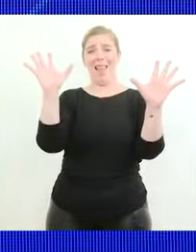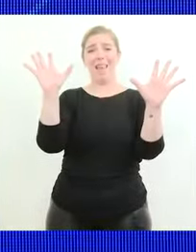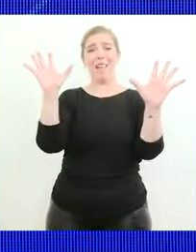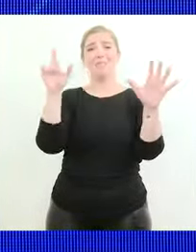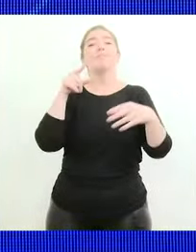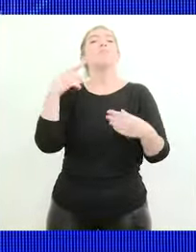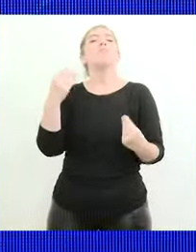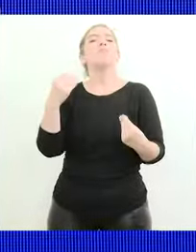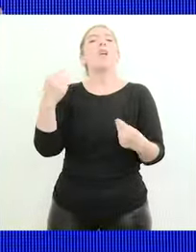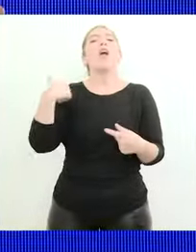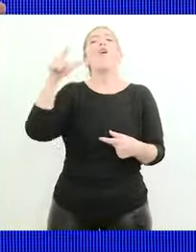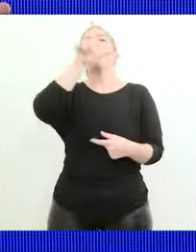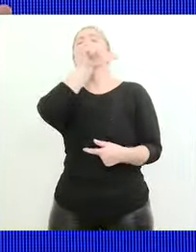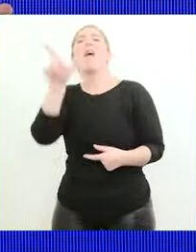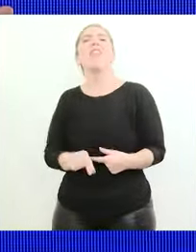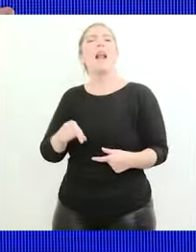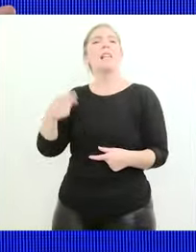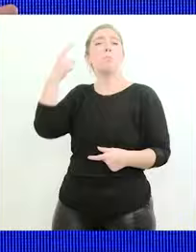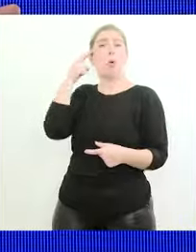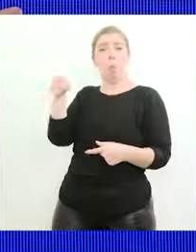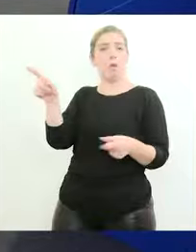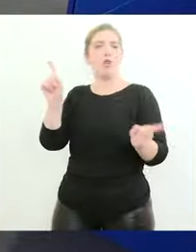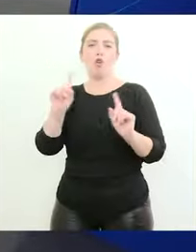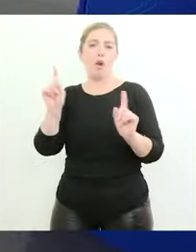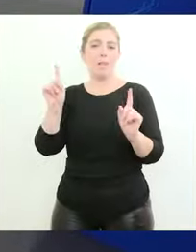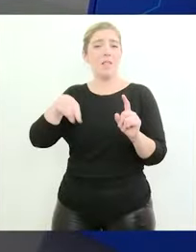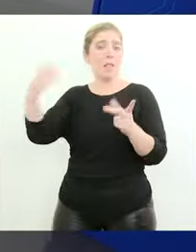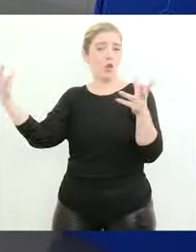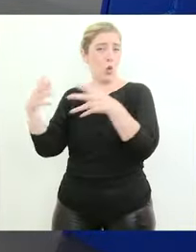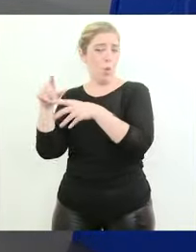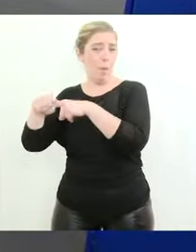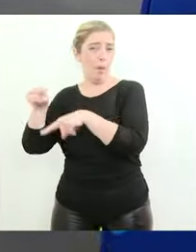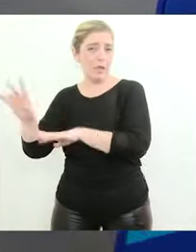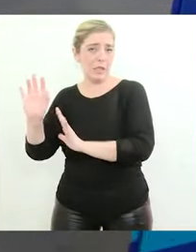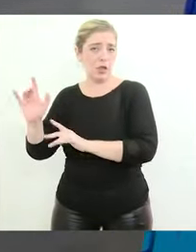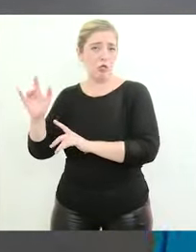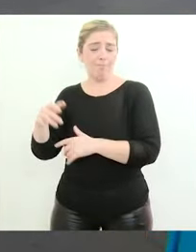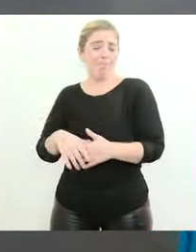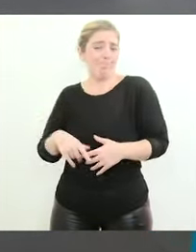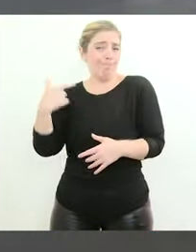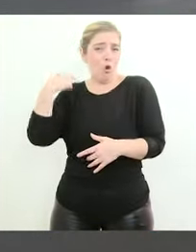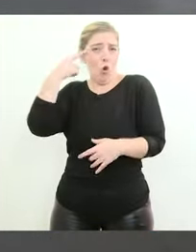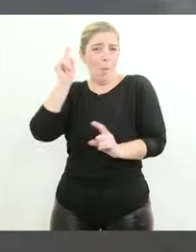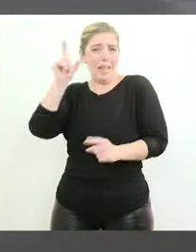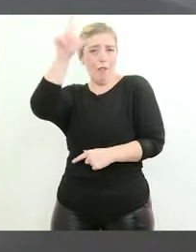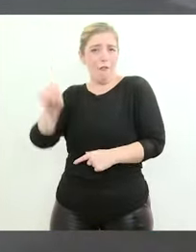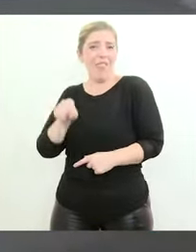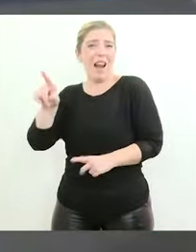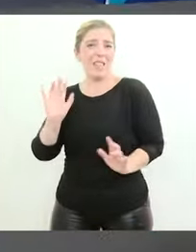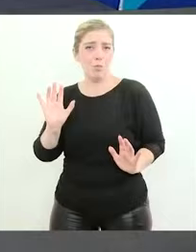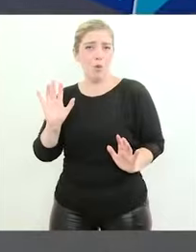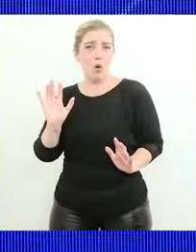de que el federalismo no está en la cabeza de la otra fuerza política porque probablemente